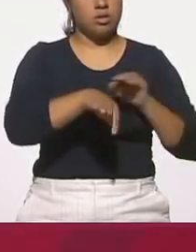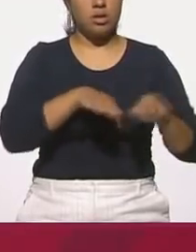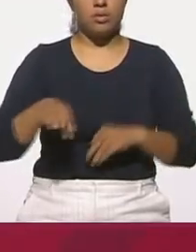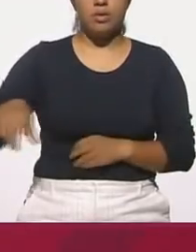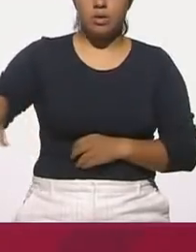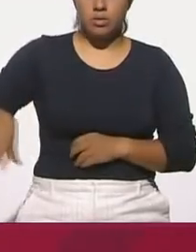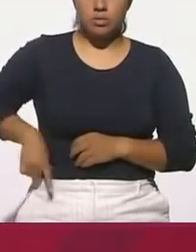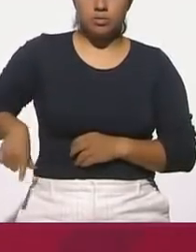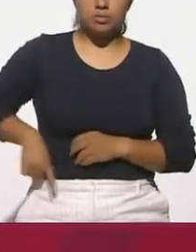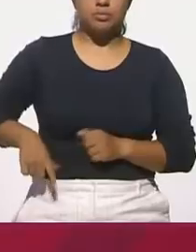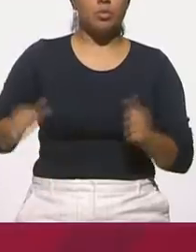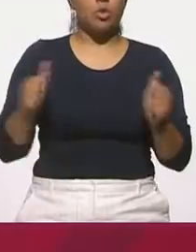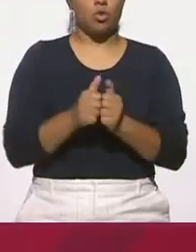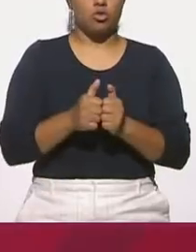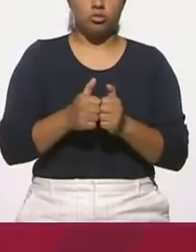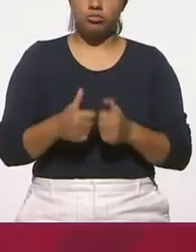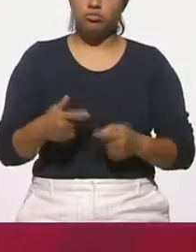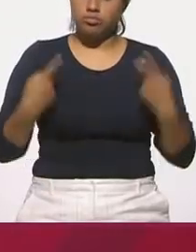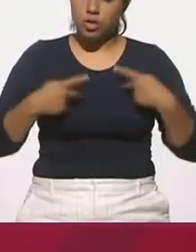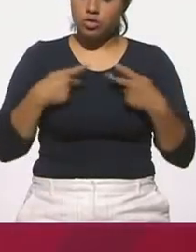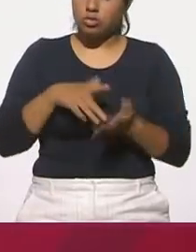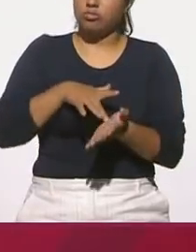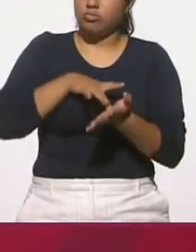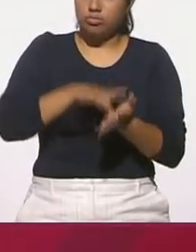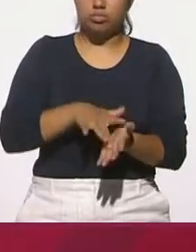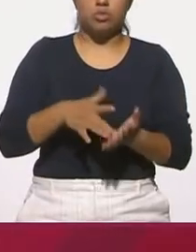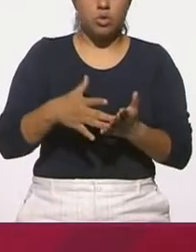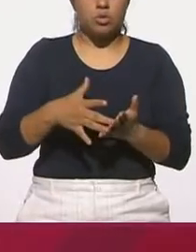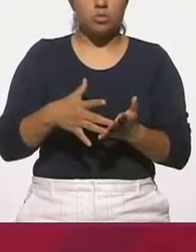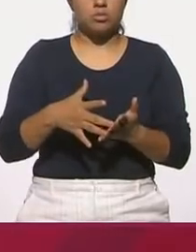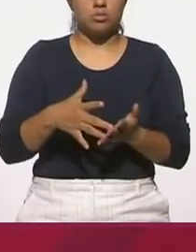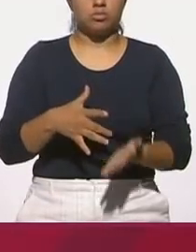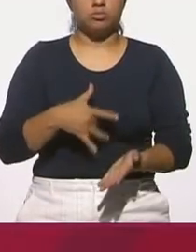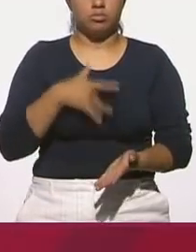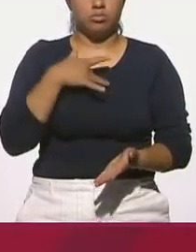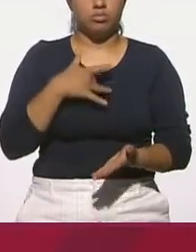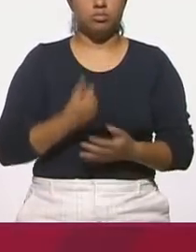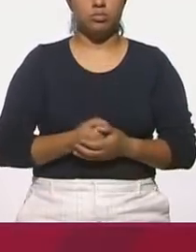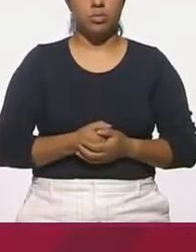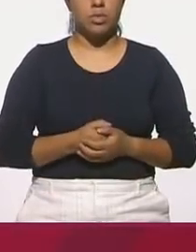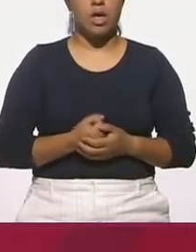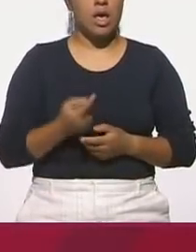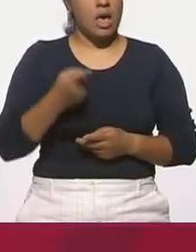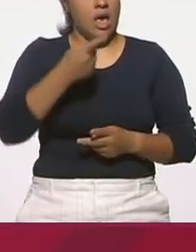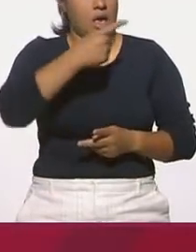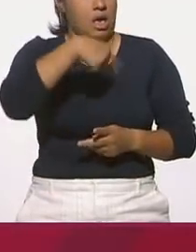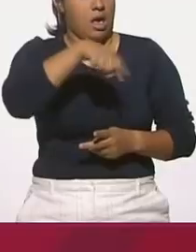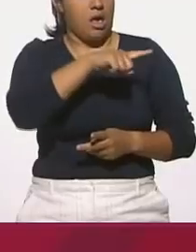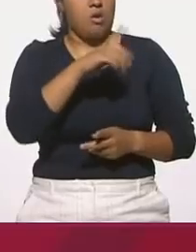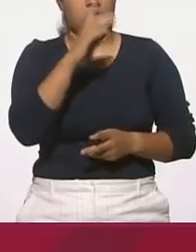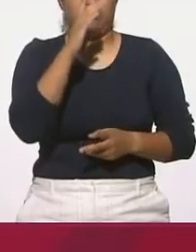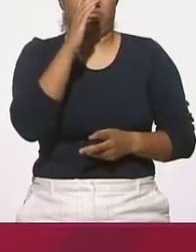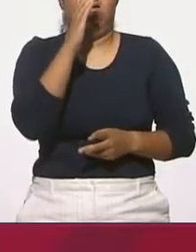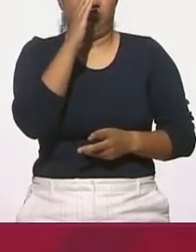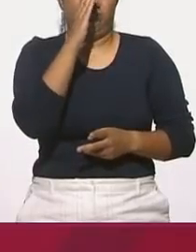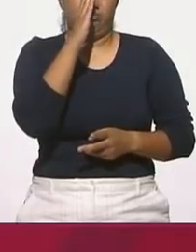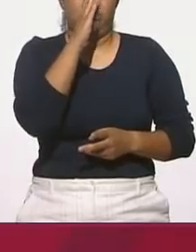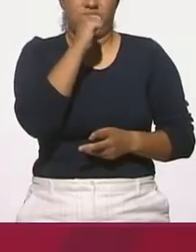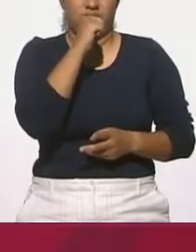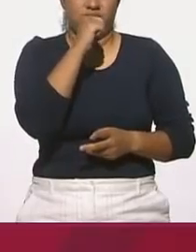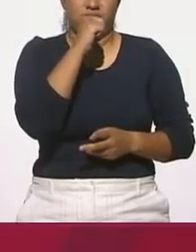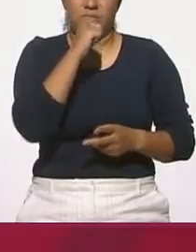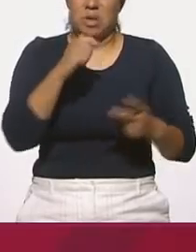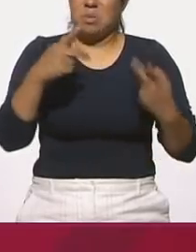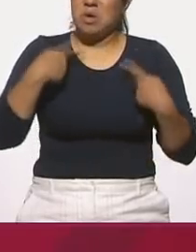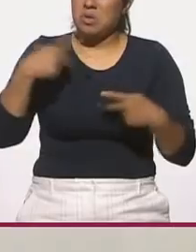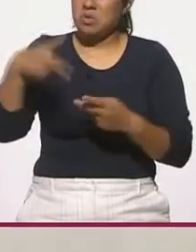humanistas incapaces de reprimir